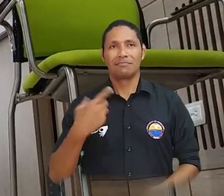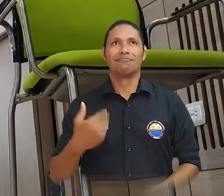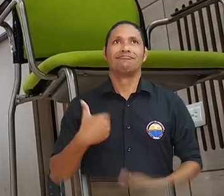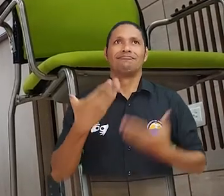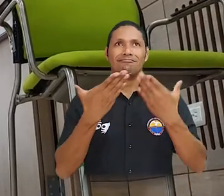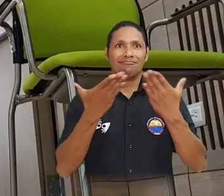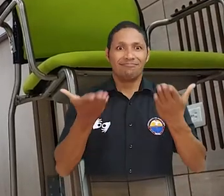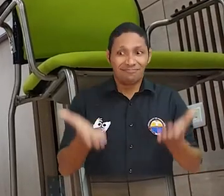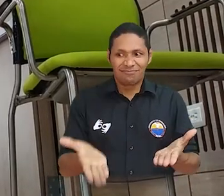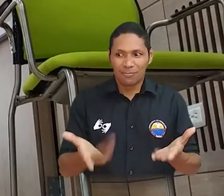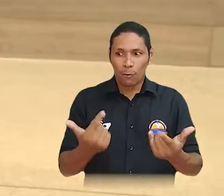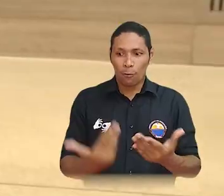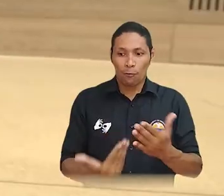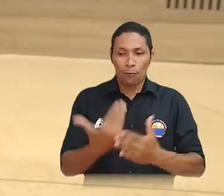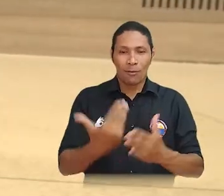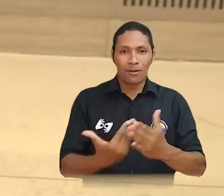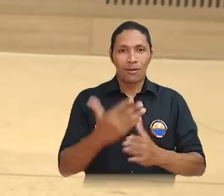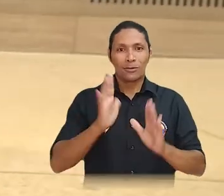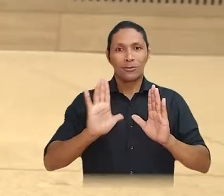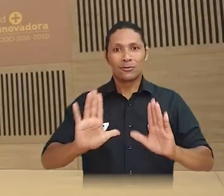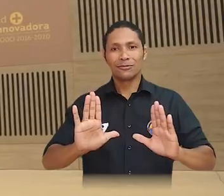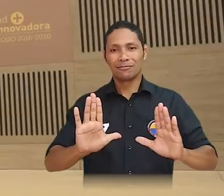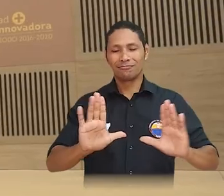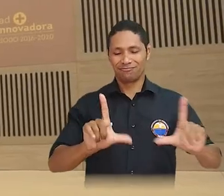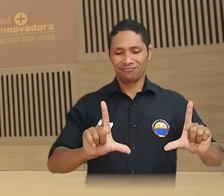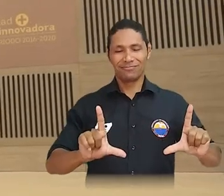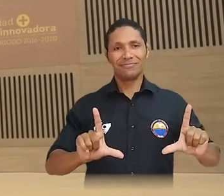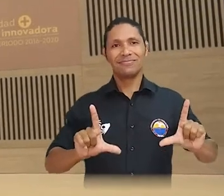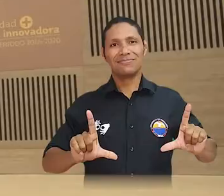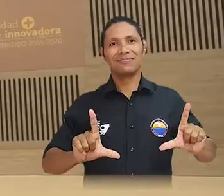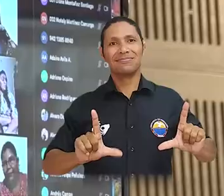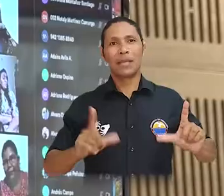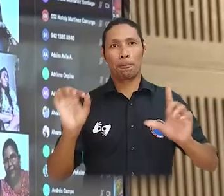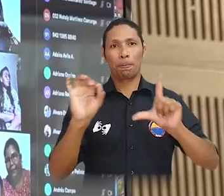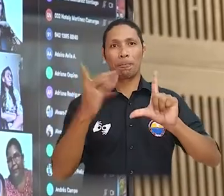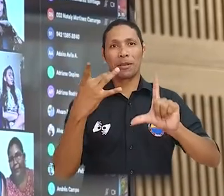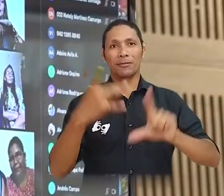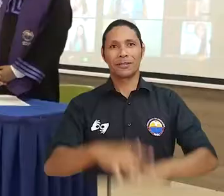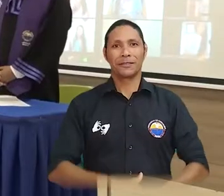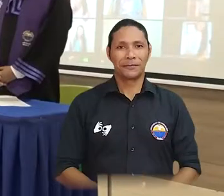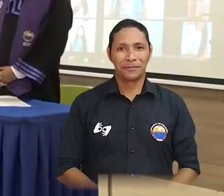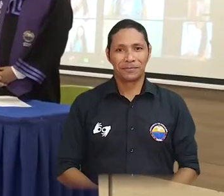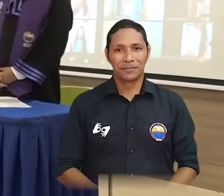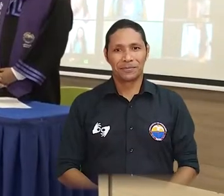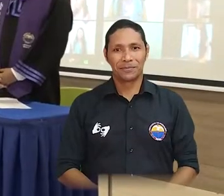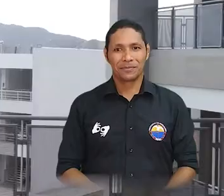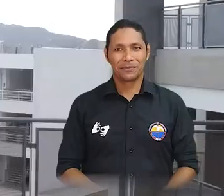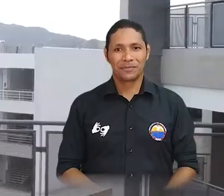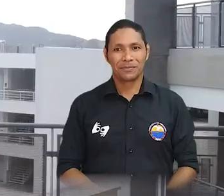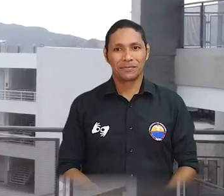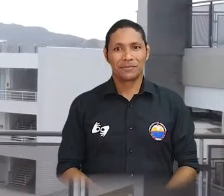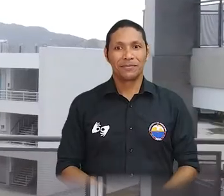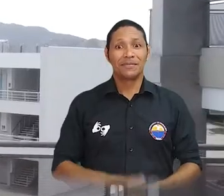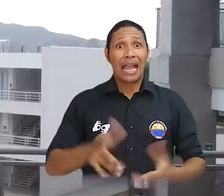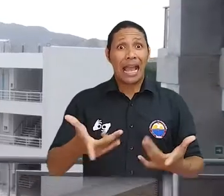Hola soy LIEP, quiero invitarte a que conozcas las ceremonias de graduación de nuestra alma mater.